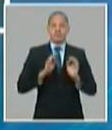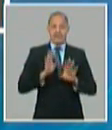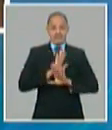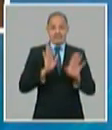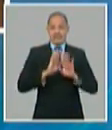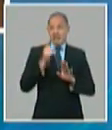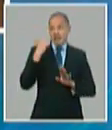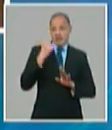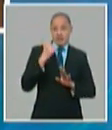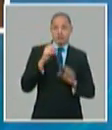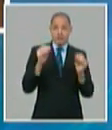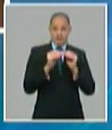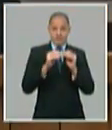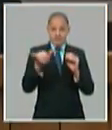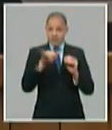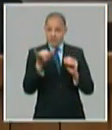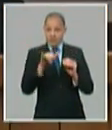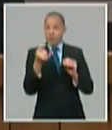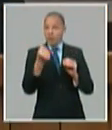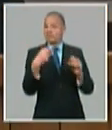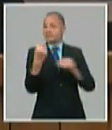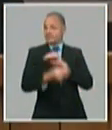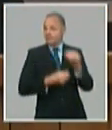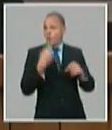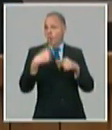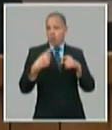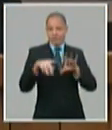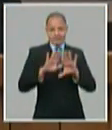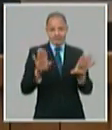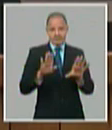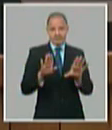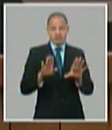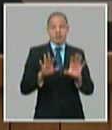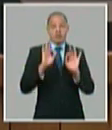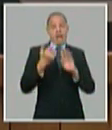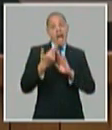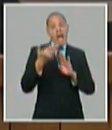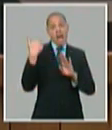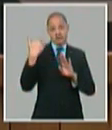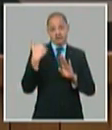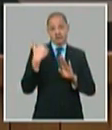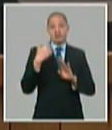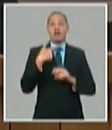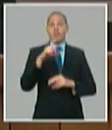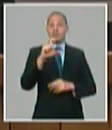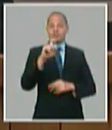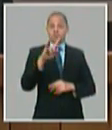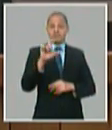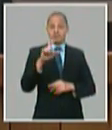o sea aquí están las ventas que antes hacíamos en CUC están multiplicadas por el tipo de cambio